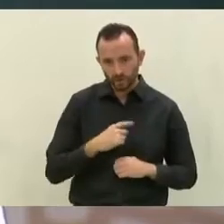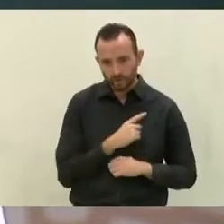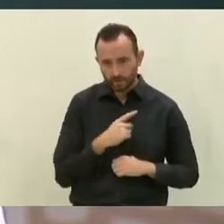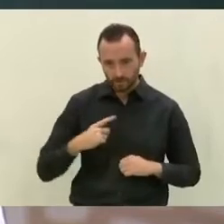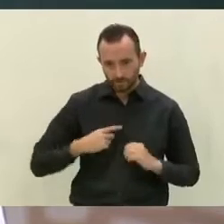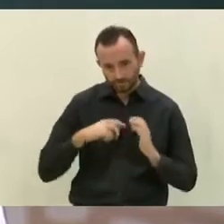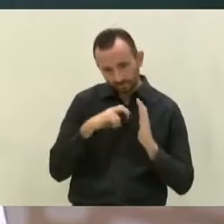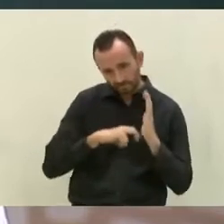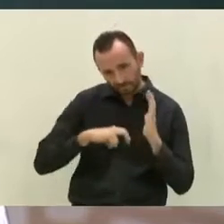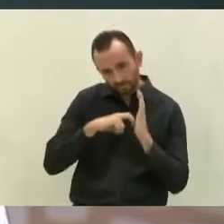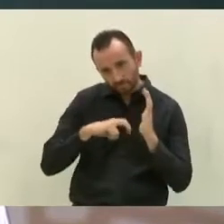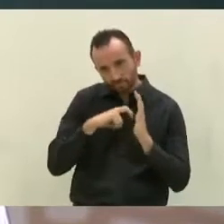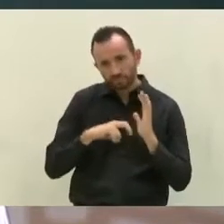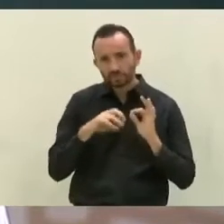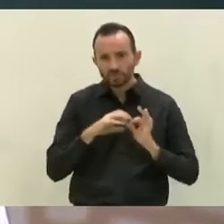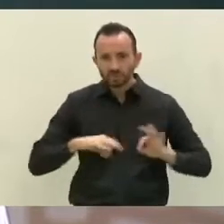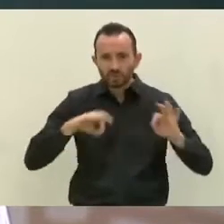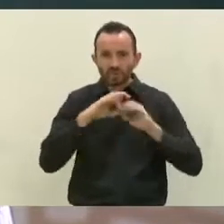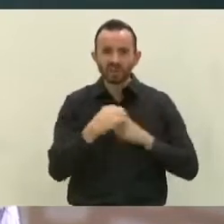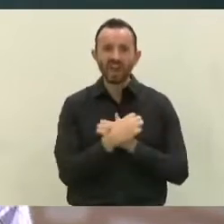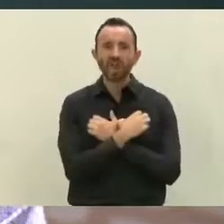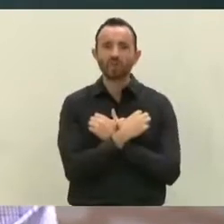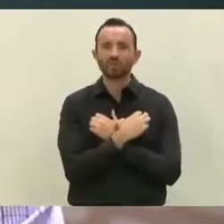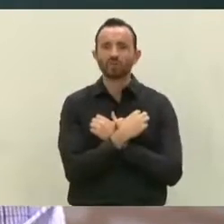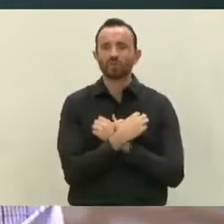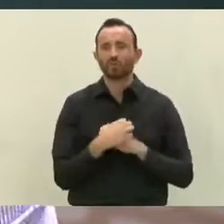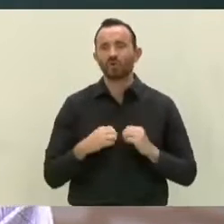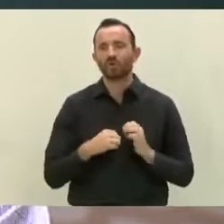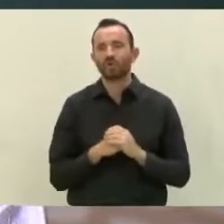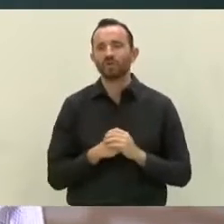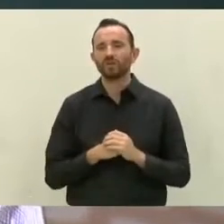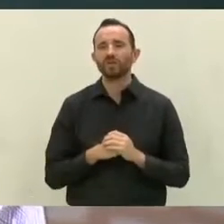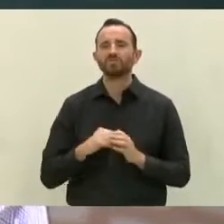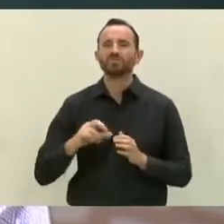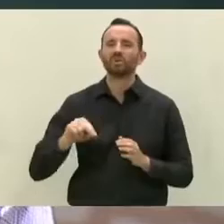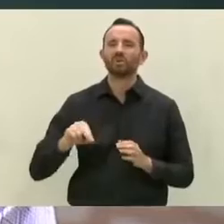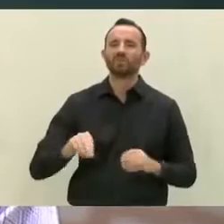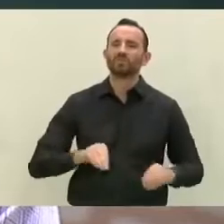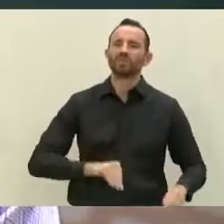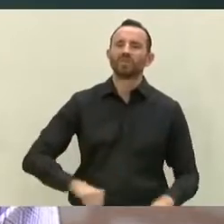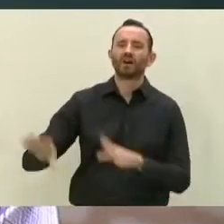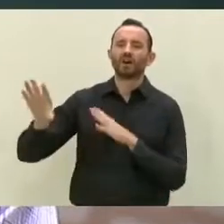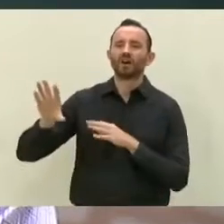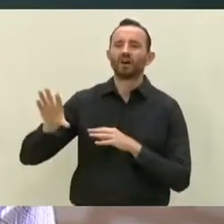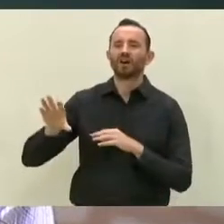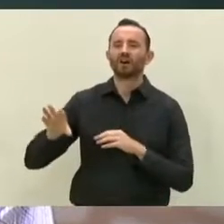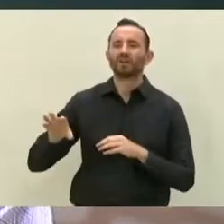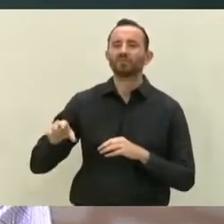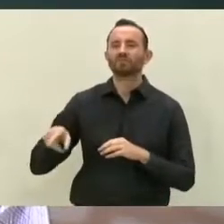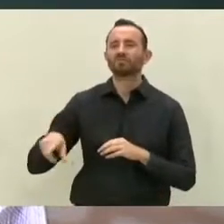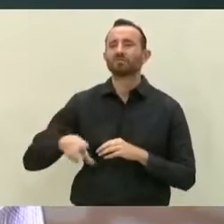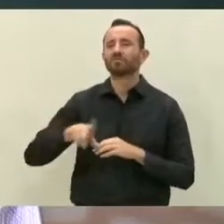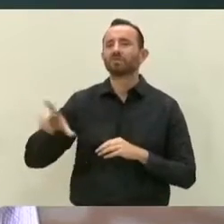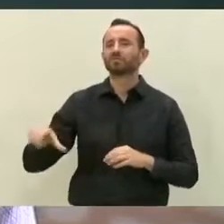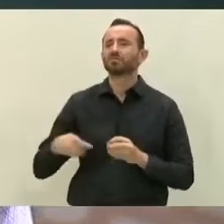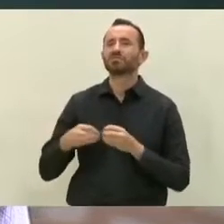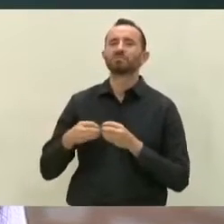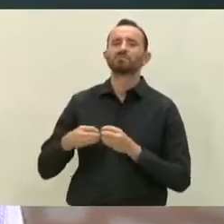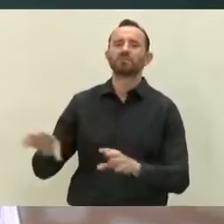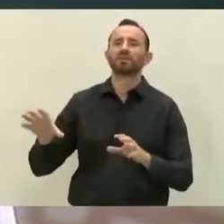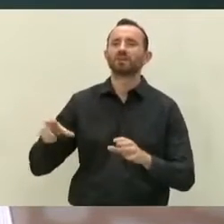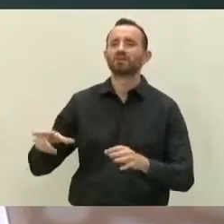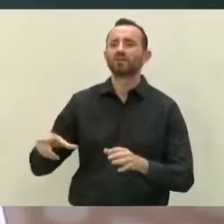no dejárselos a la televisión o al internet